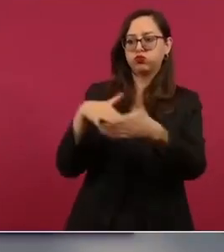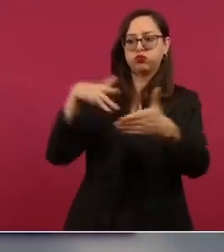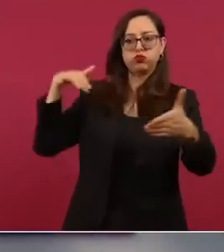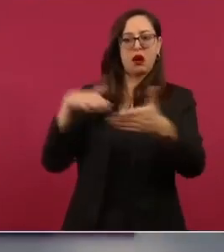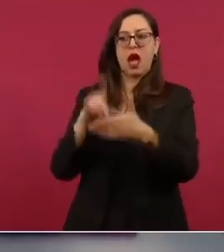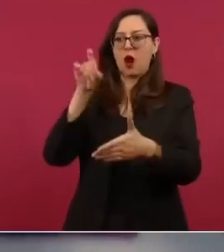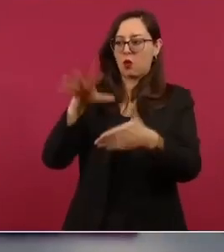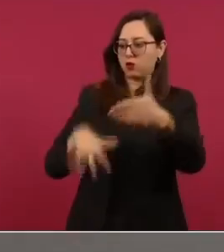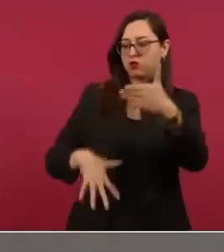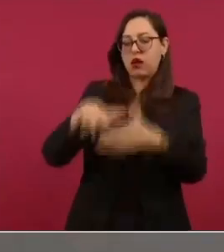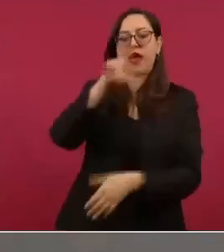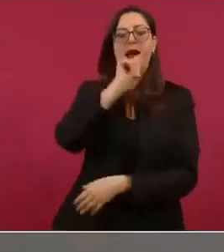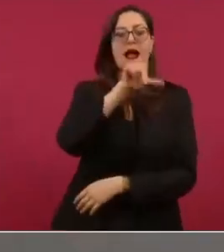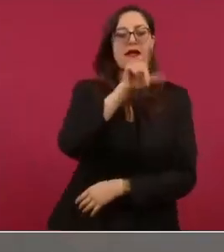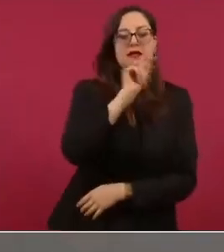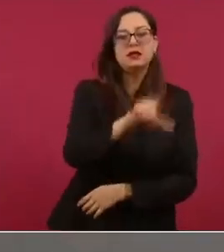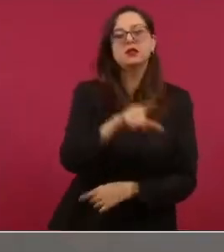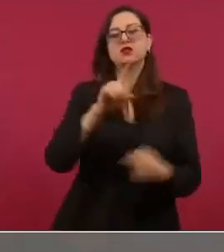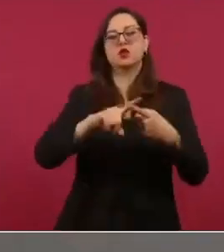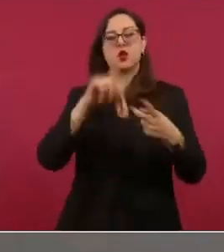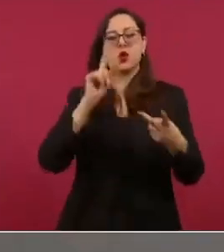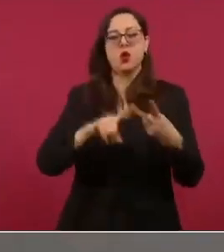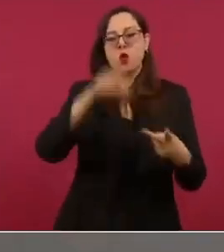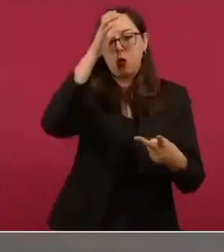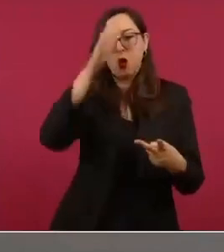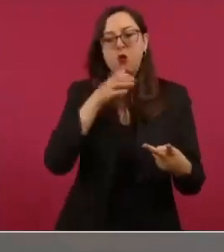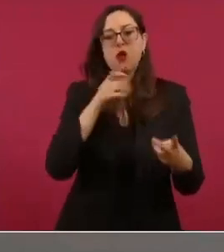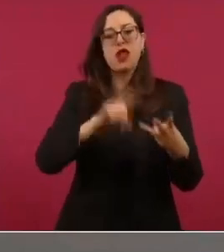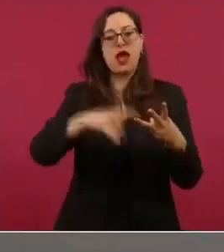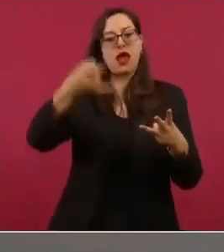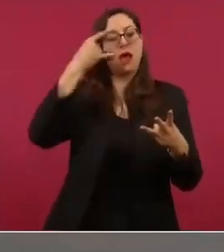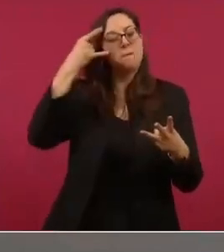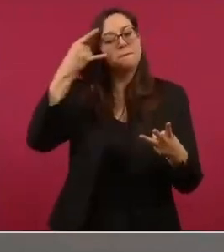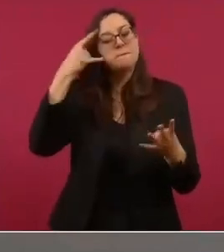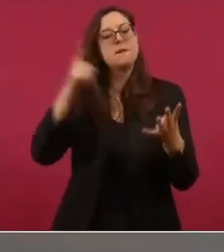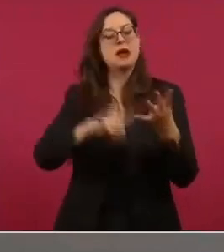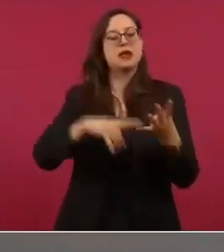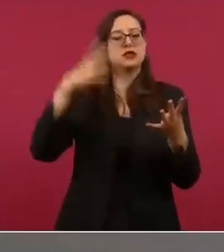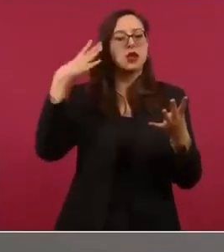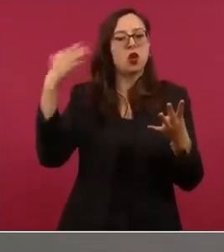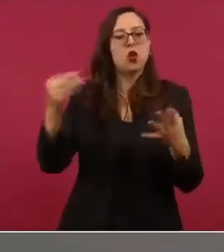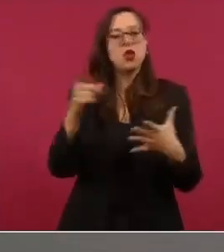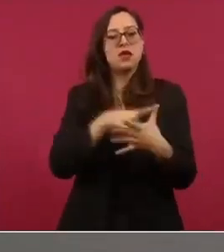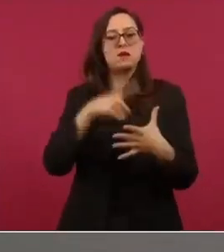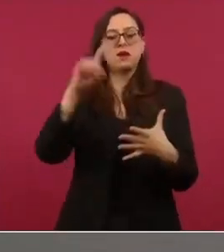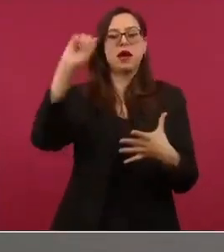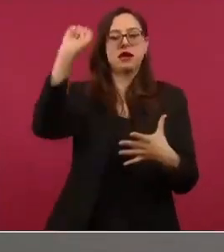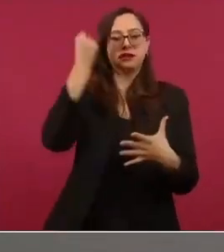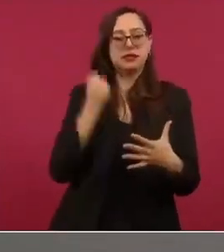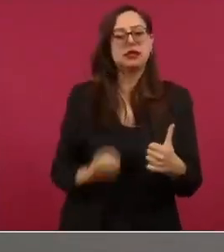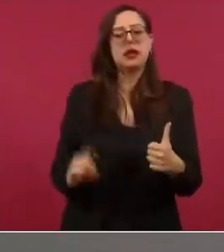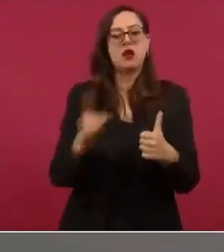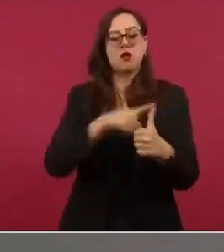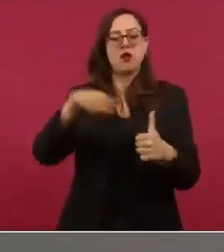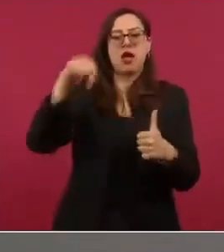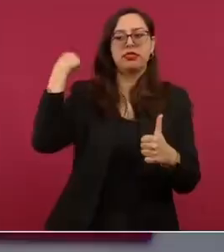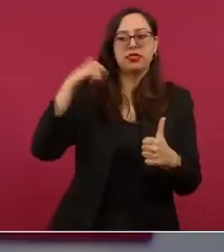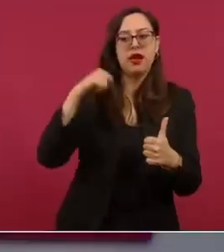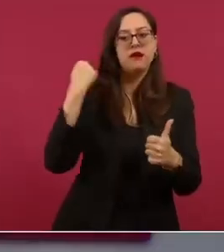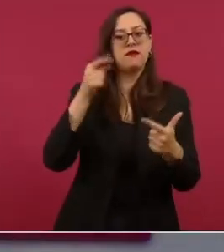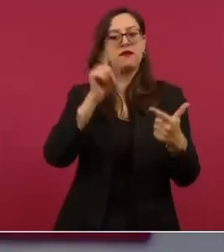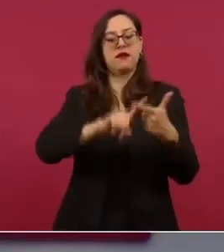Campeche Colima Sinaloa Tabasco y Sonora